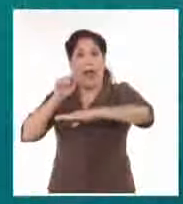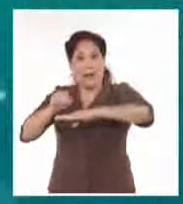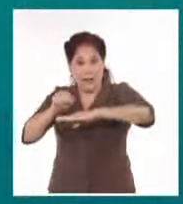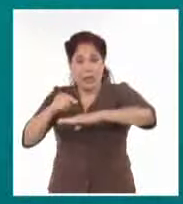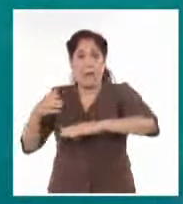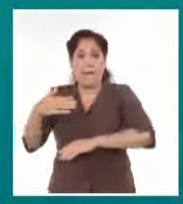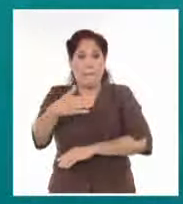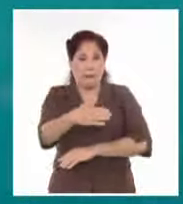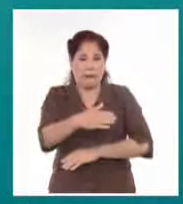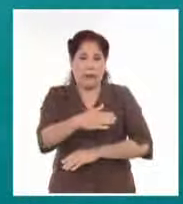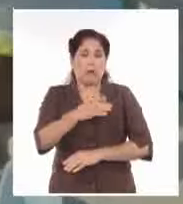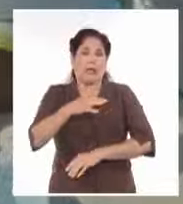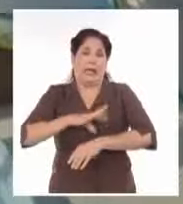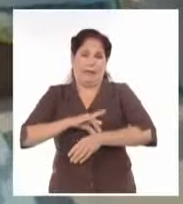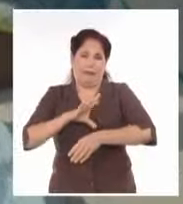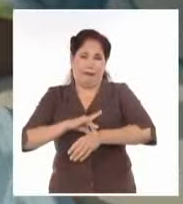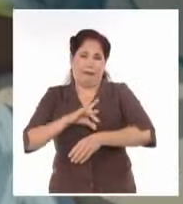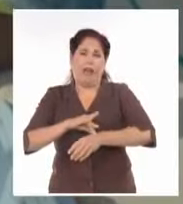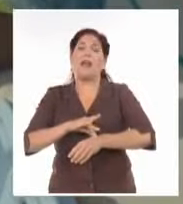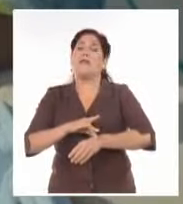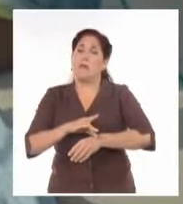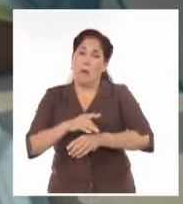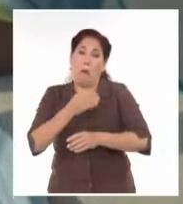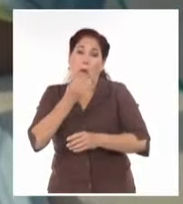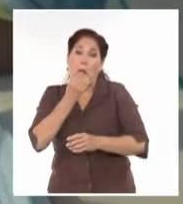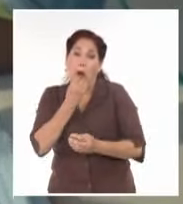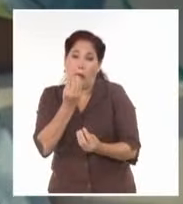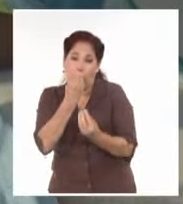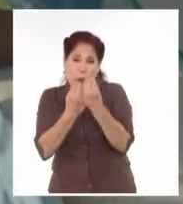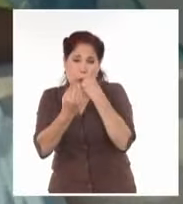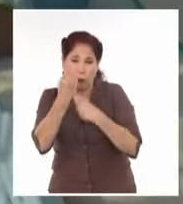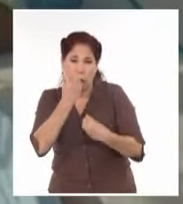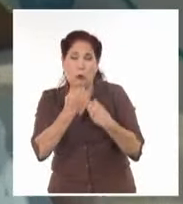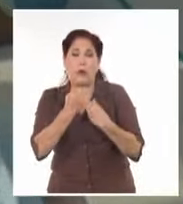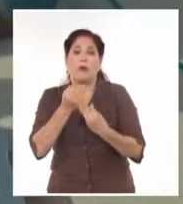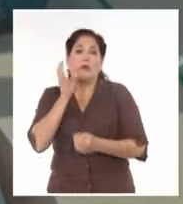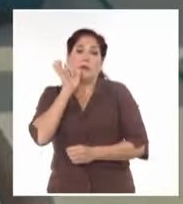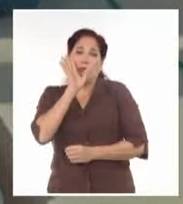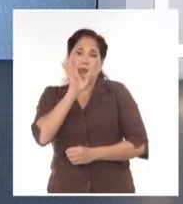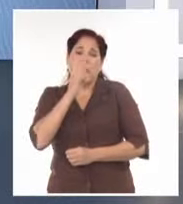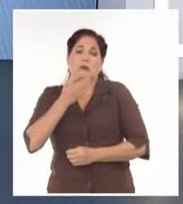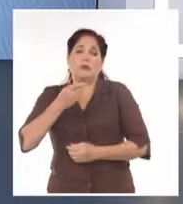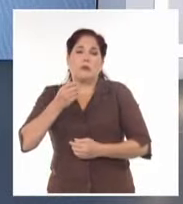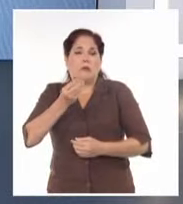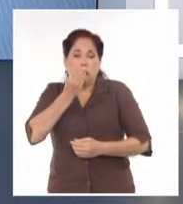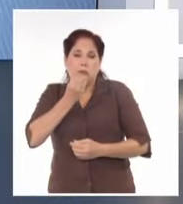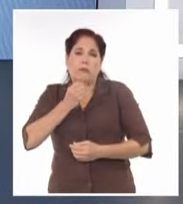indicios de presencia de microalgas con elevados índices de toxicidad.